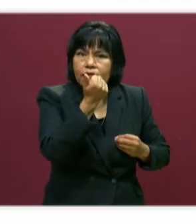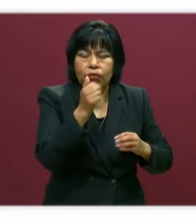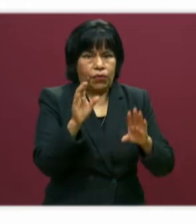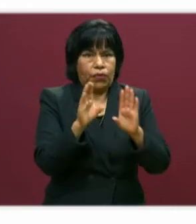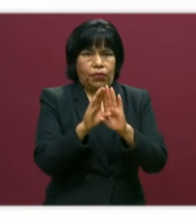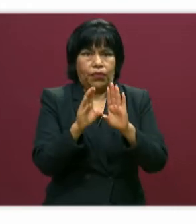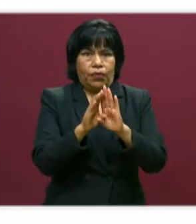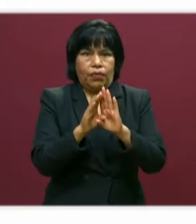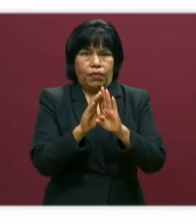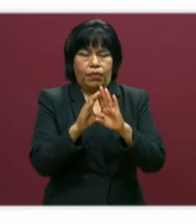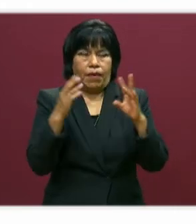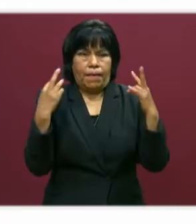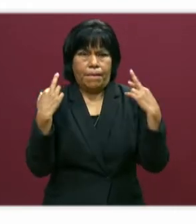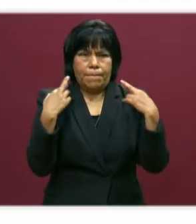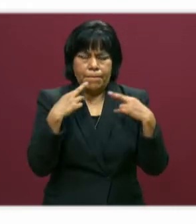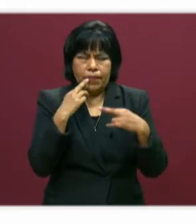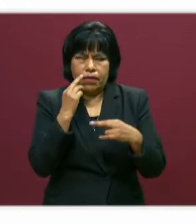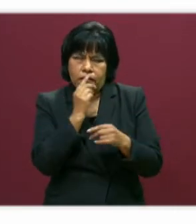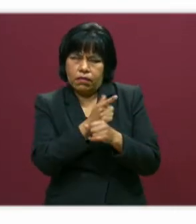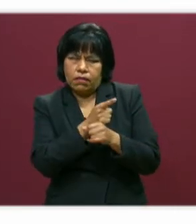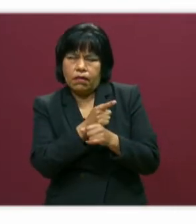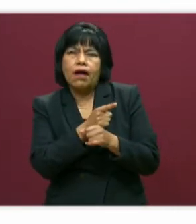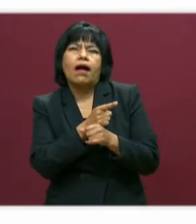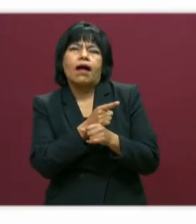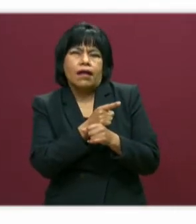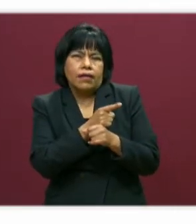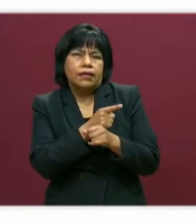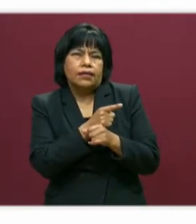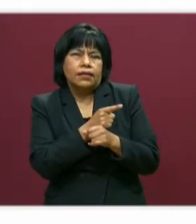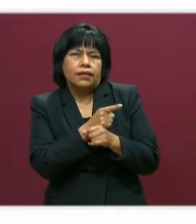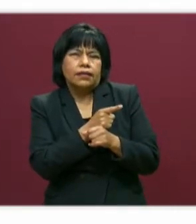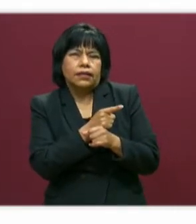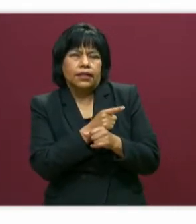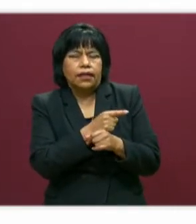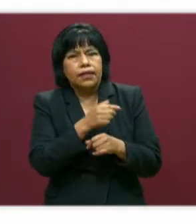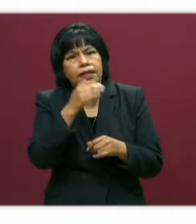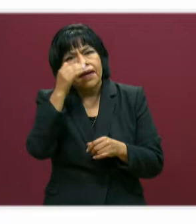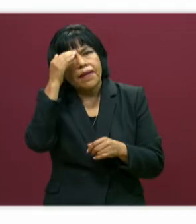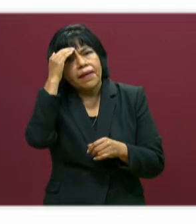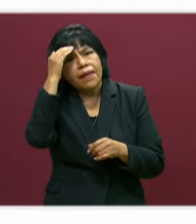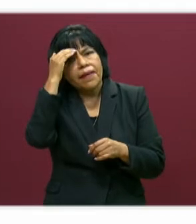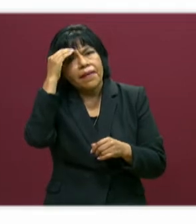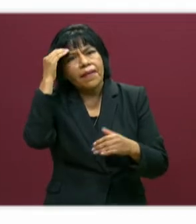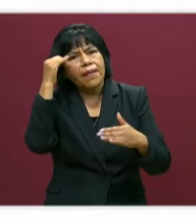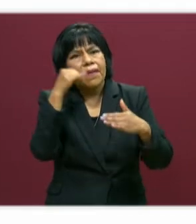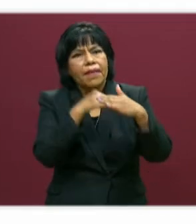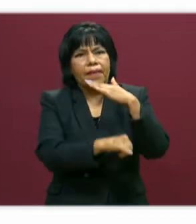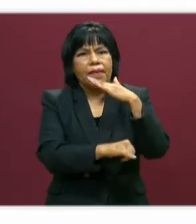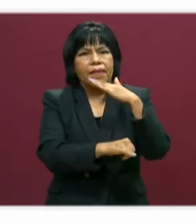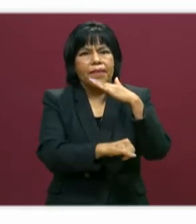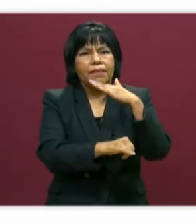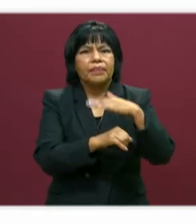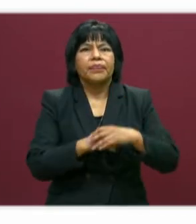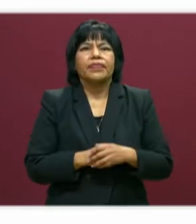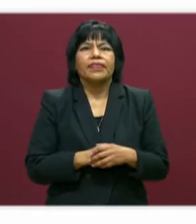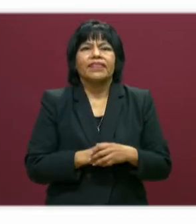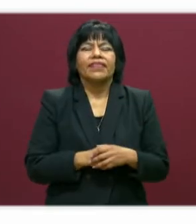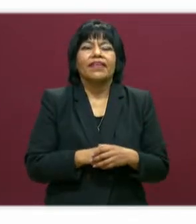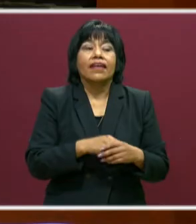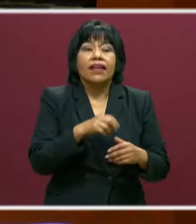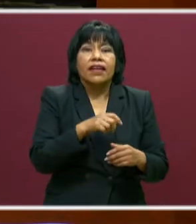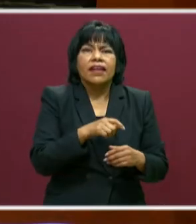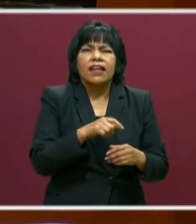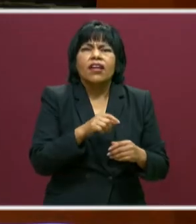profesor la recoge y se reflexiona, se, diríamos,